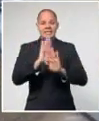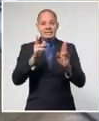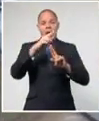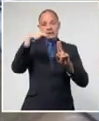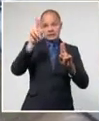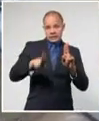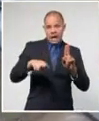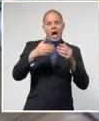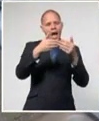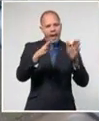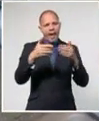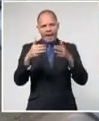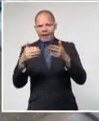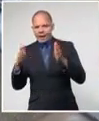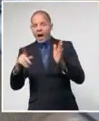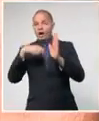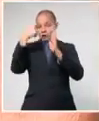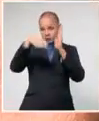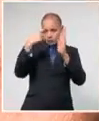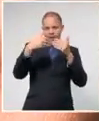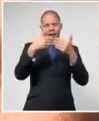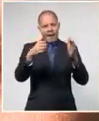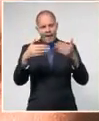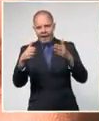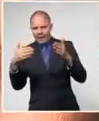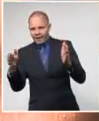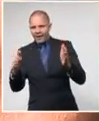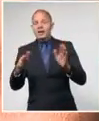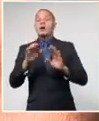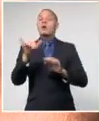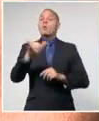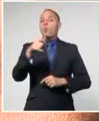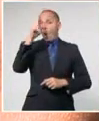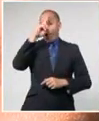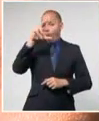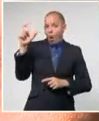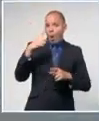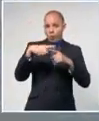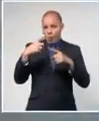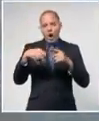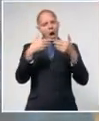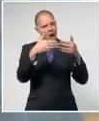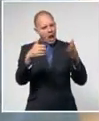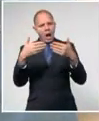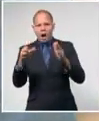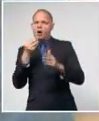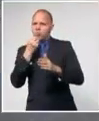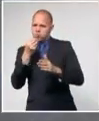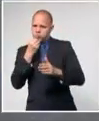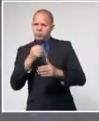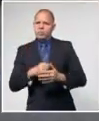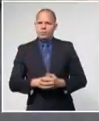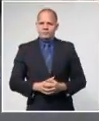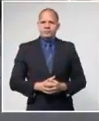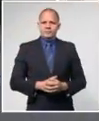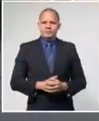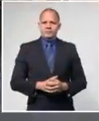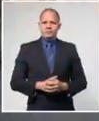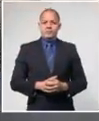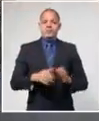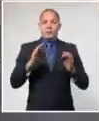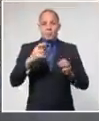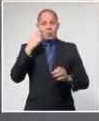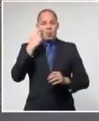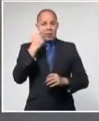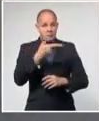incrementan al 75% las actividades hospitalarias y de consultas externas en relación a las capacidades institucionales. El reinicio